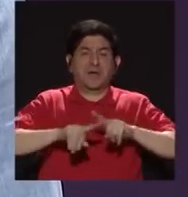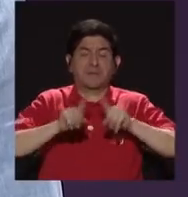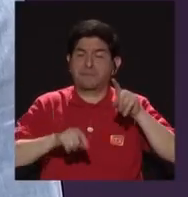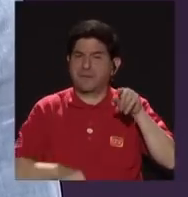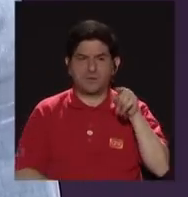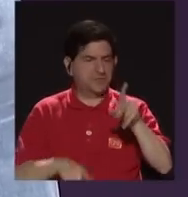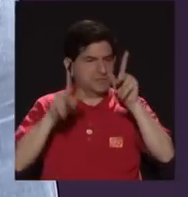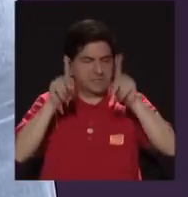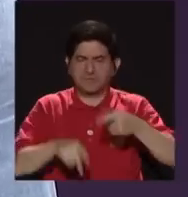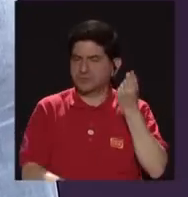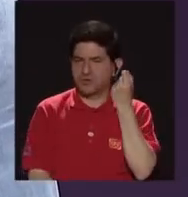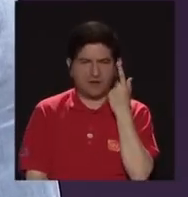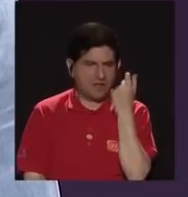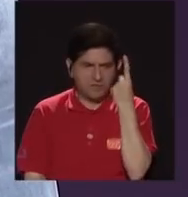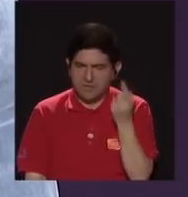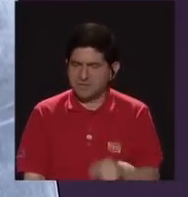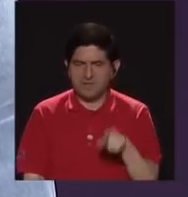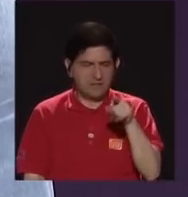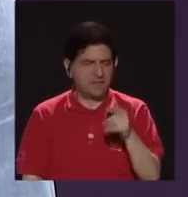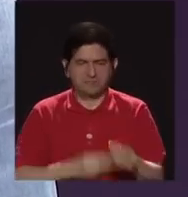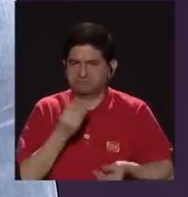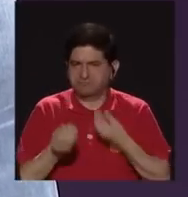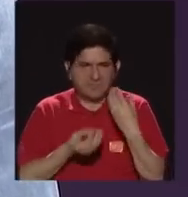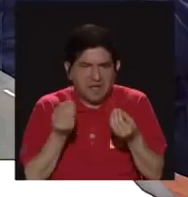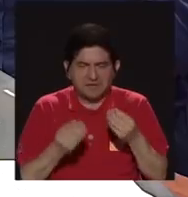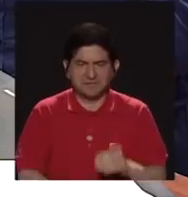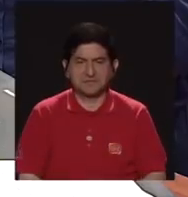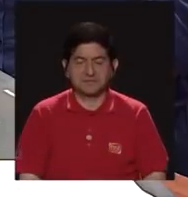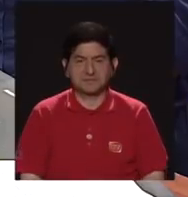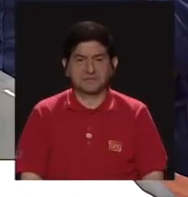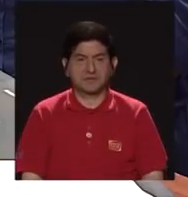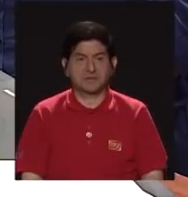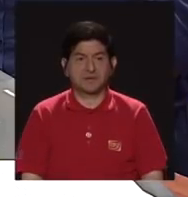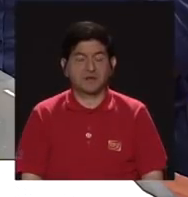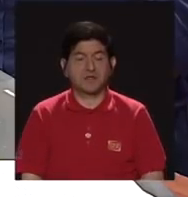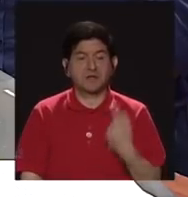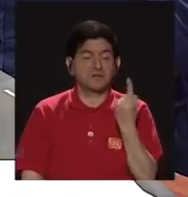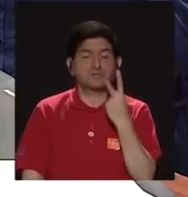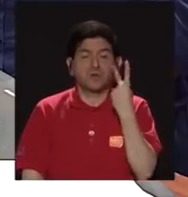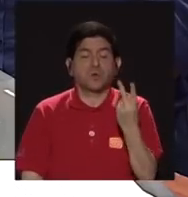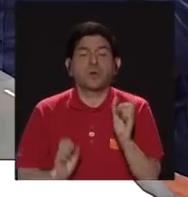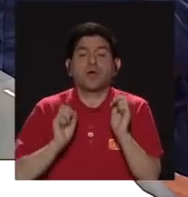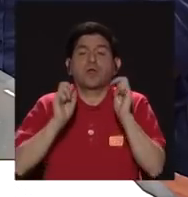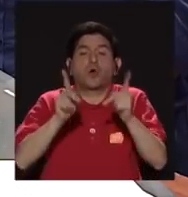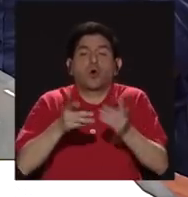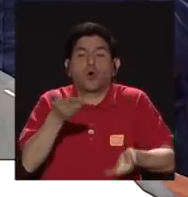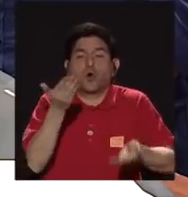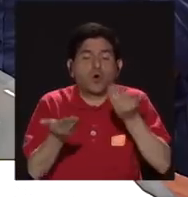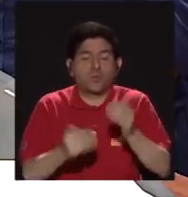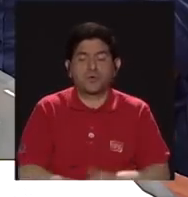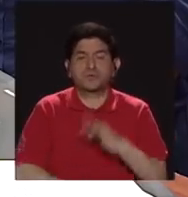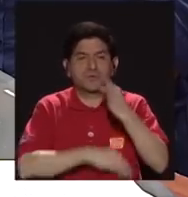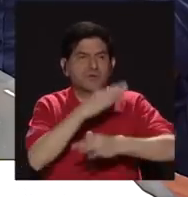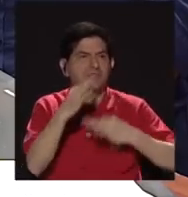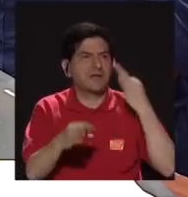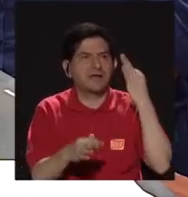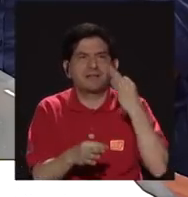necesariamente entiende lo que está haciendo, sino que ha visto una oportunidad, digamos, con tinte,